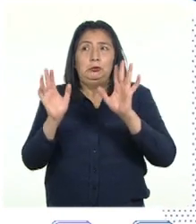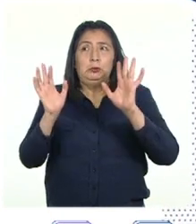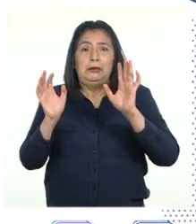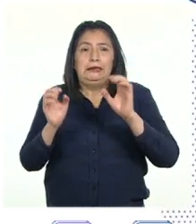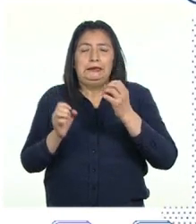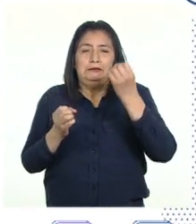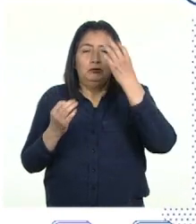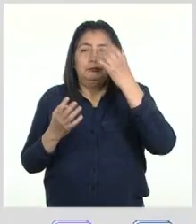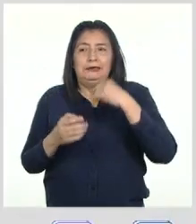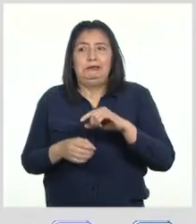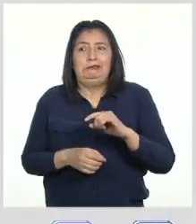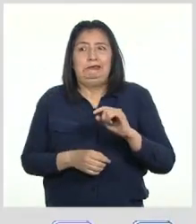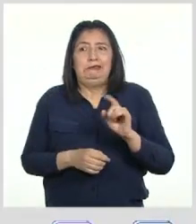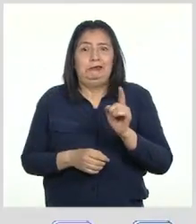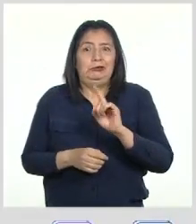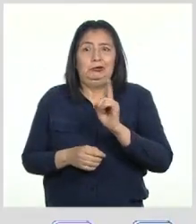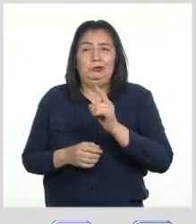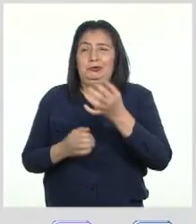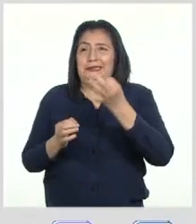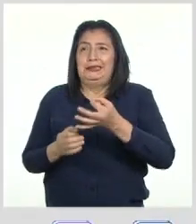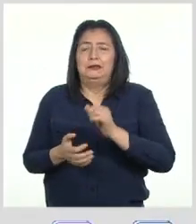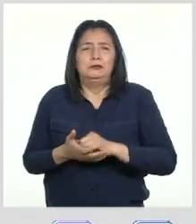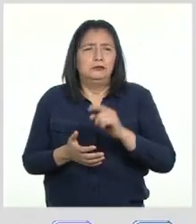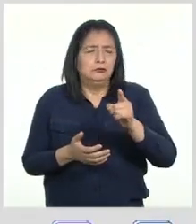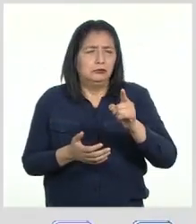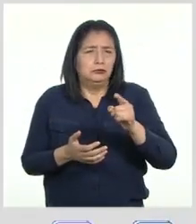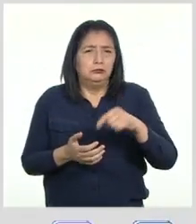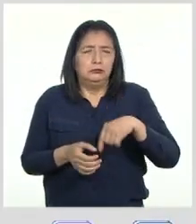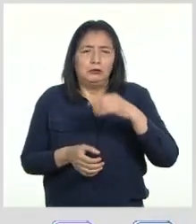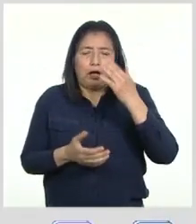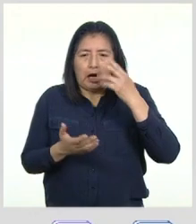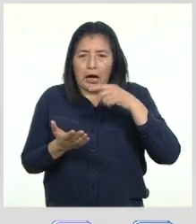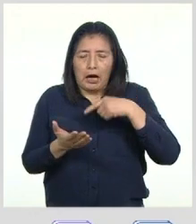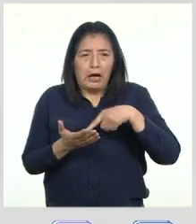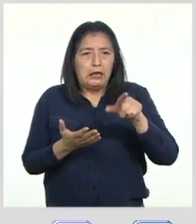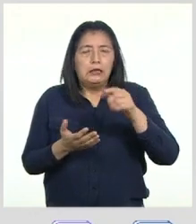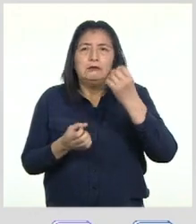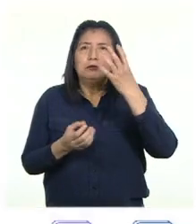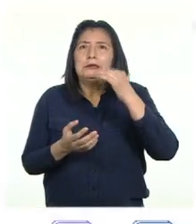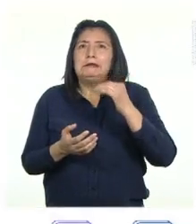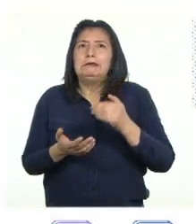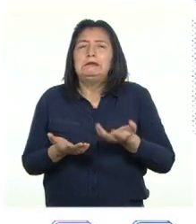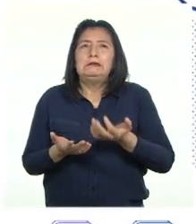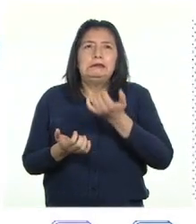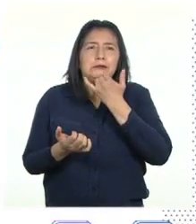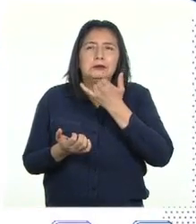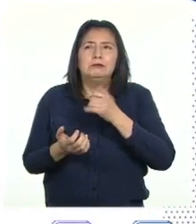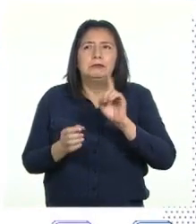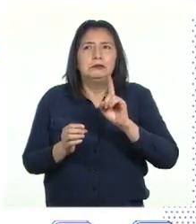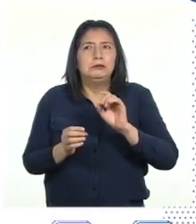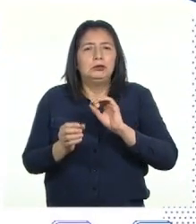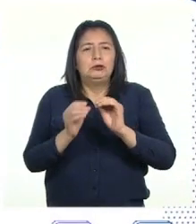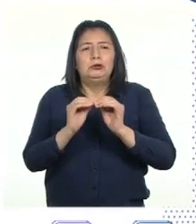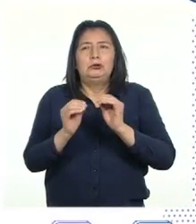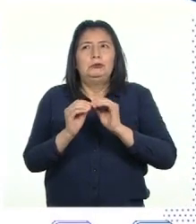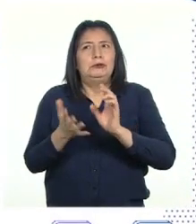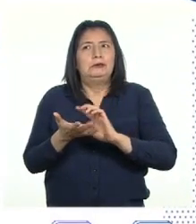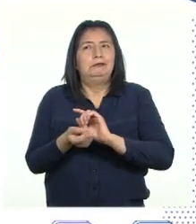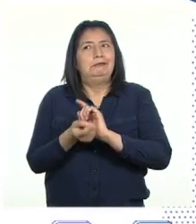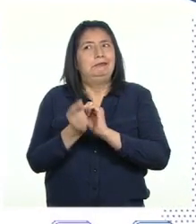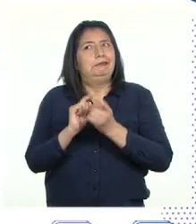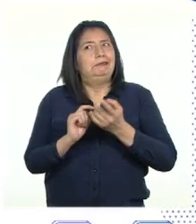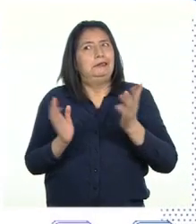inexacta? Si te das cuenta de que has compartido información errónea Debes reparar tu acción o